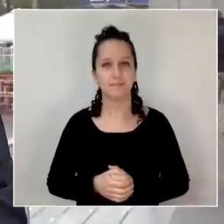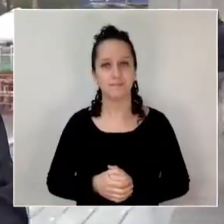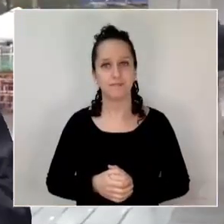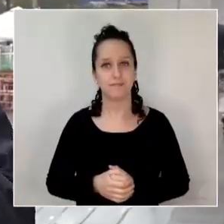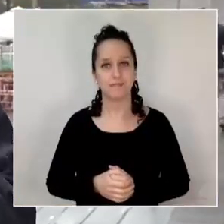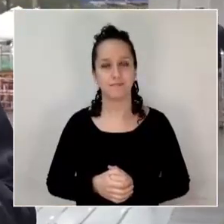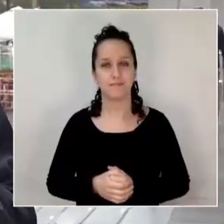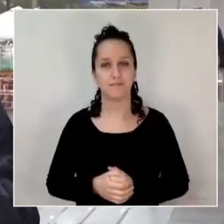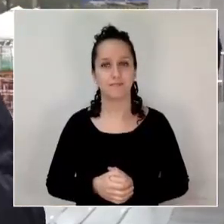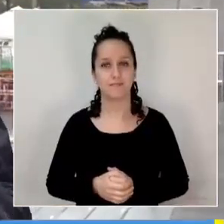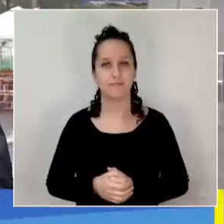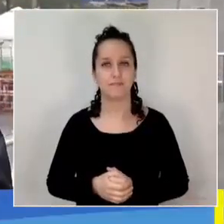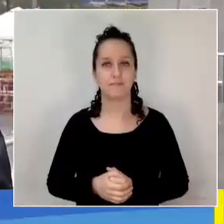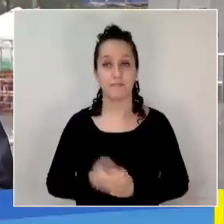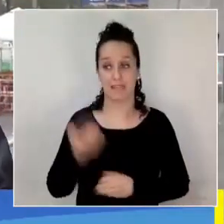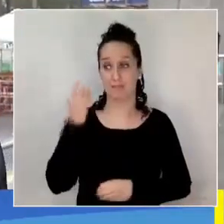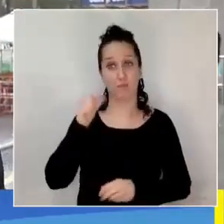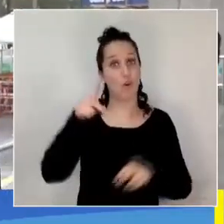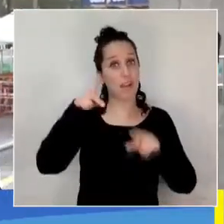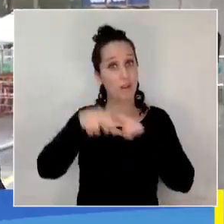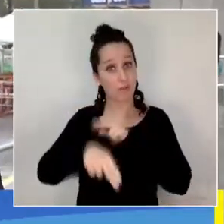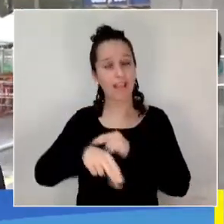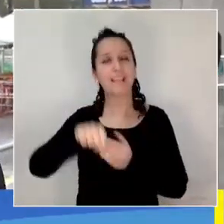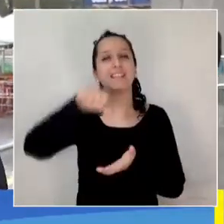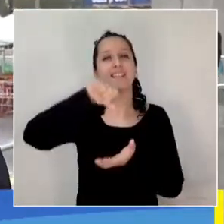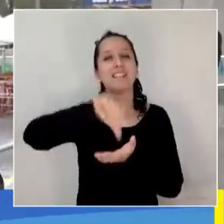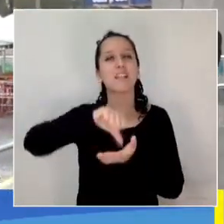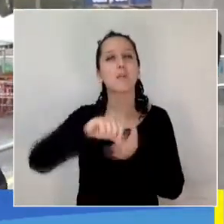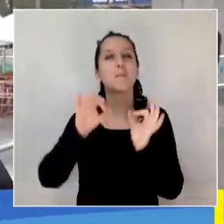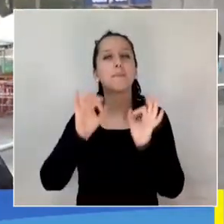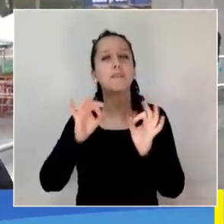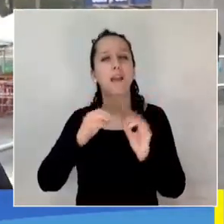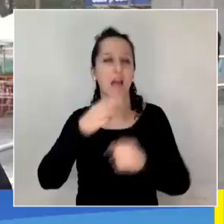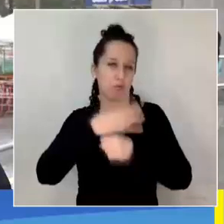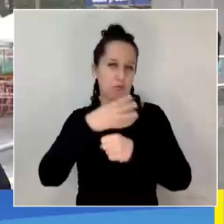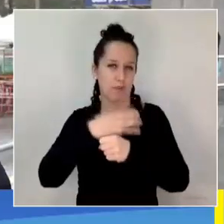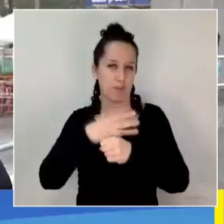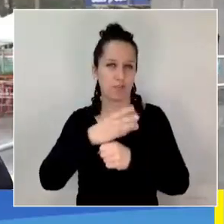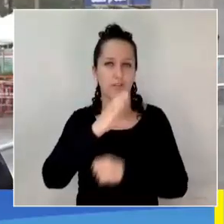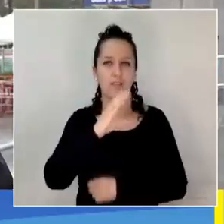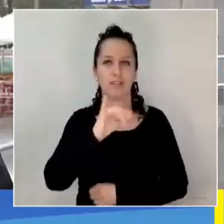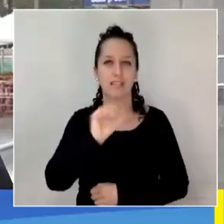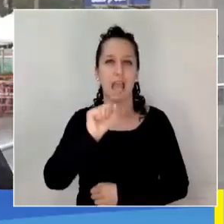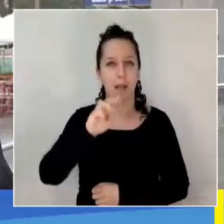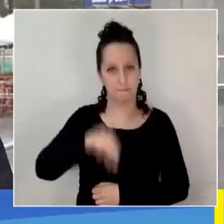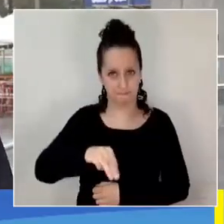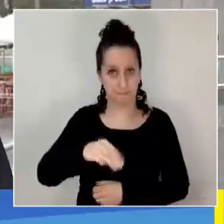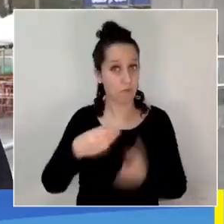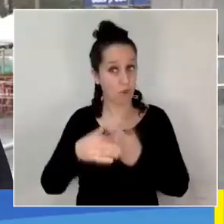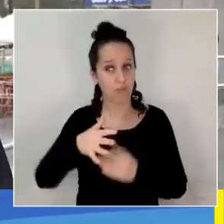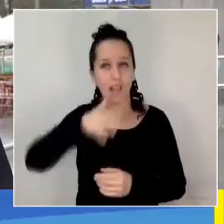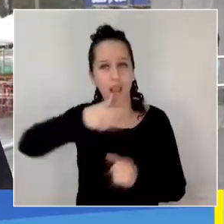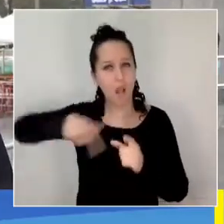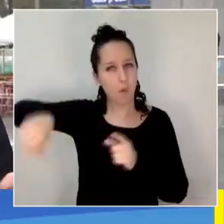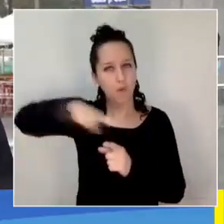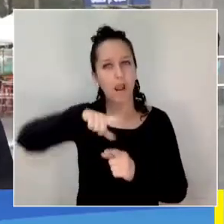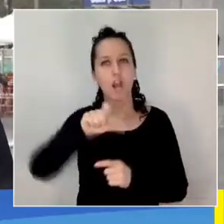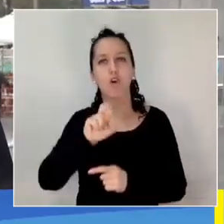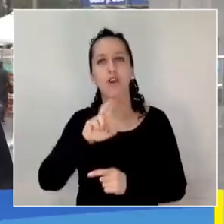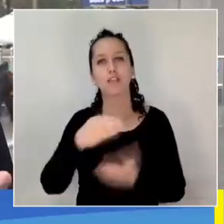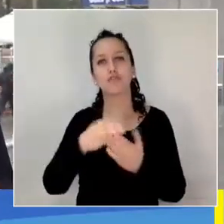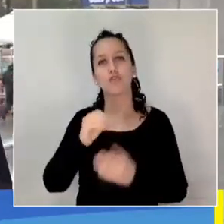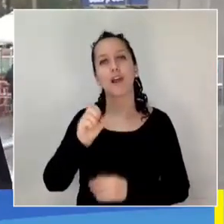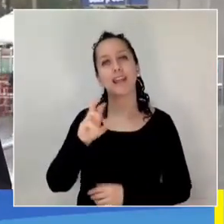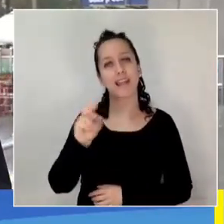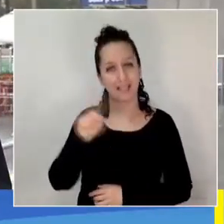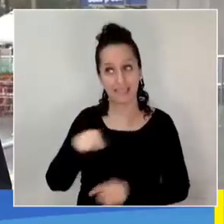Y en el recién inaugurado Centro Integral para el Adulto Mayor de Lorenzo Arena, se realizó un evento por